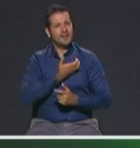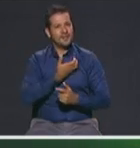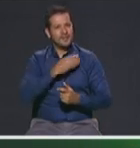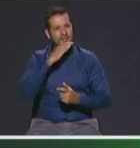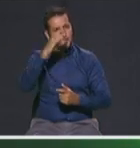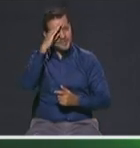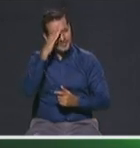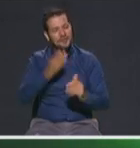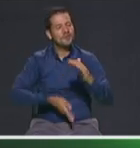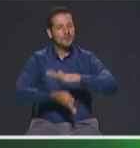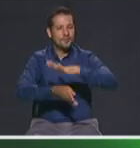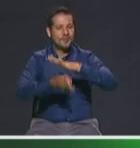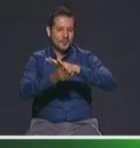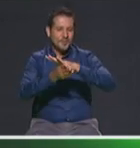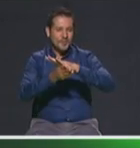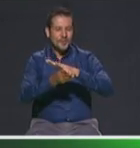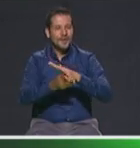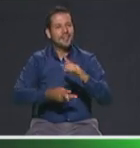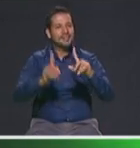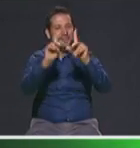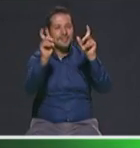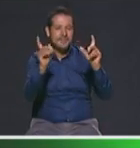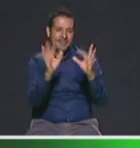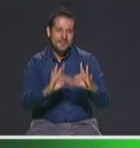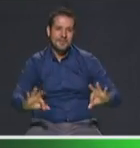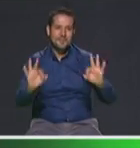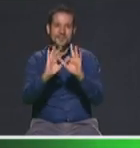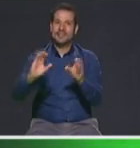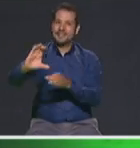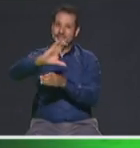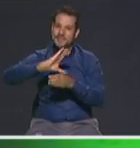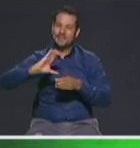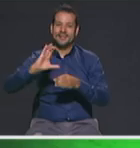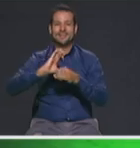corta quédese con nosotros que seguimos hablando de más temas importantes para la ciudad